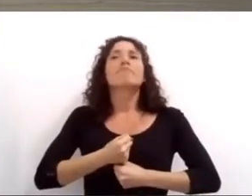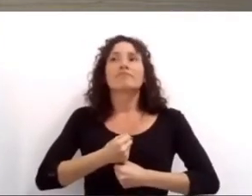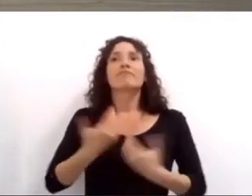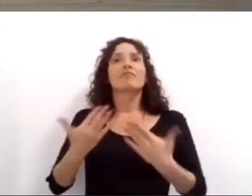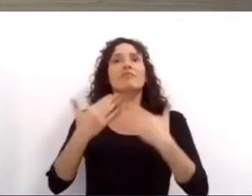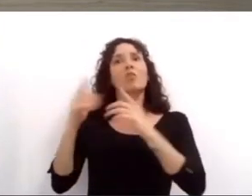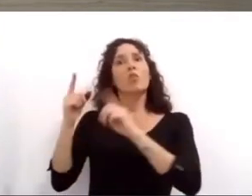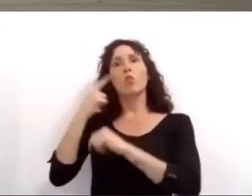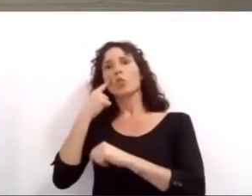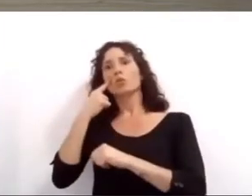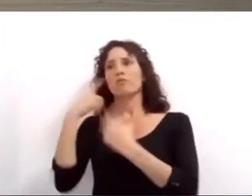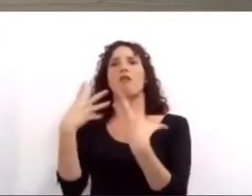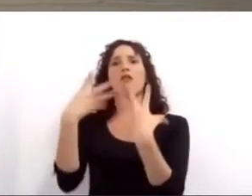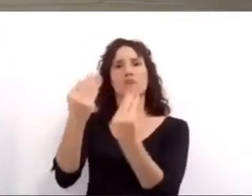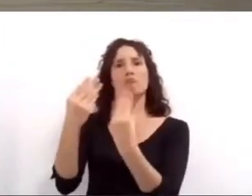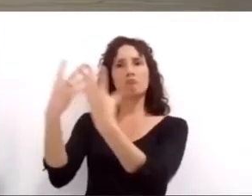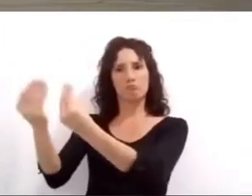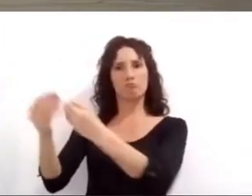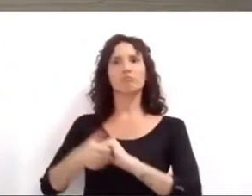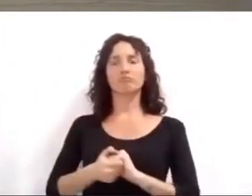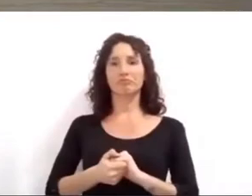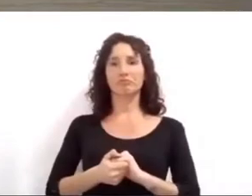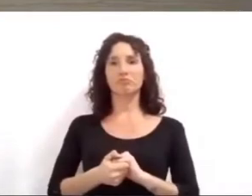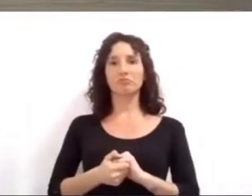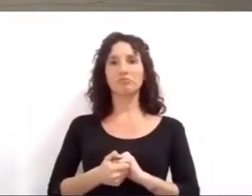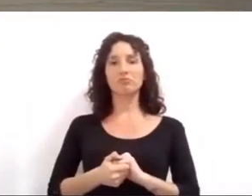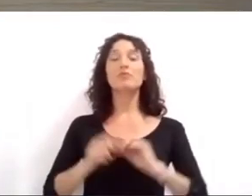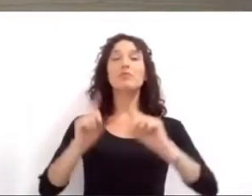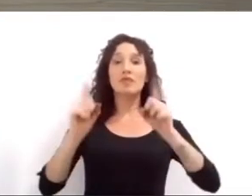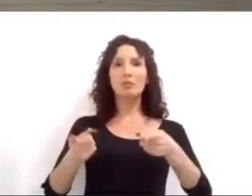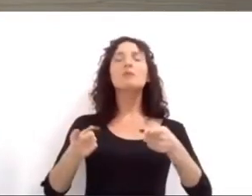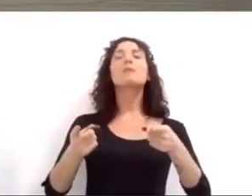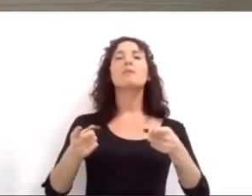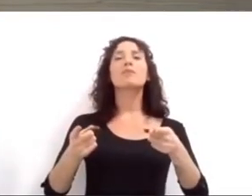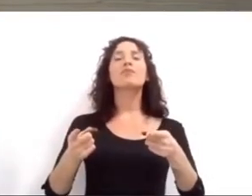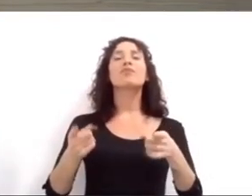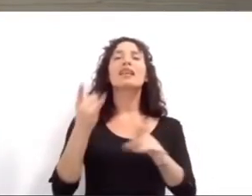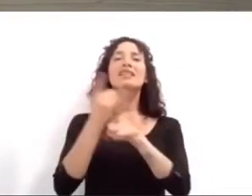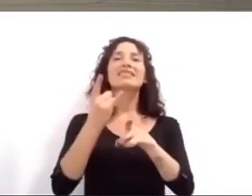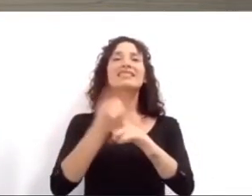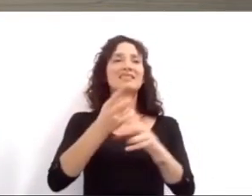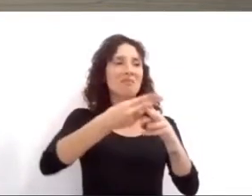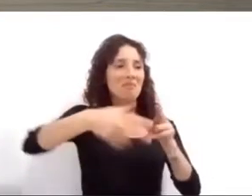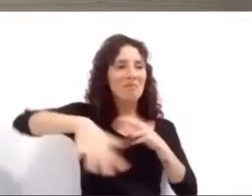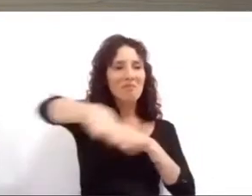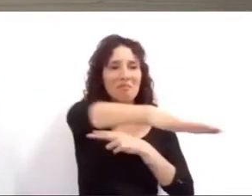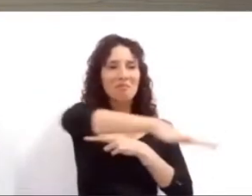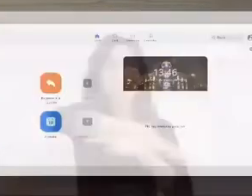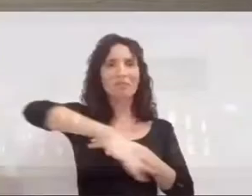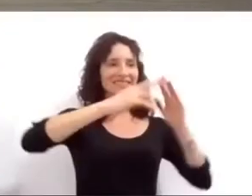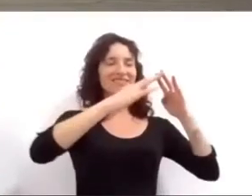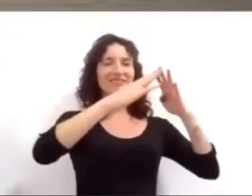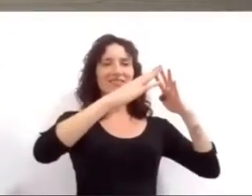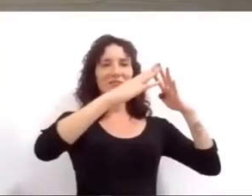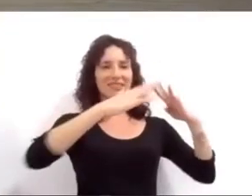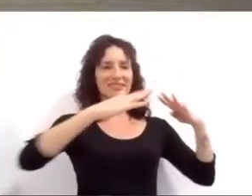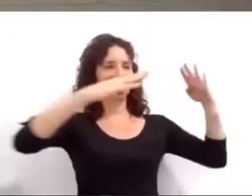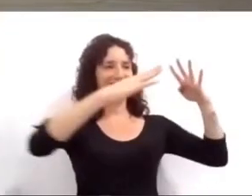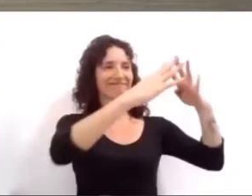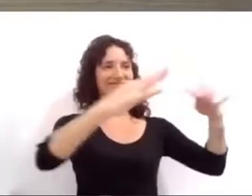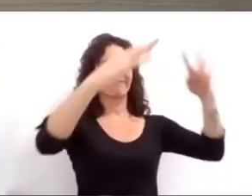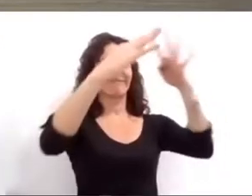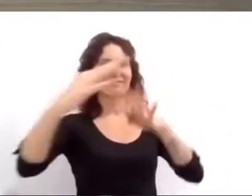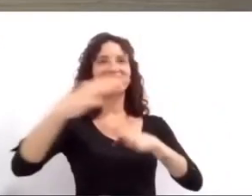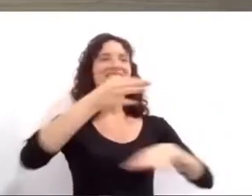fue mantener la tradición de la fiesta nacional de colectividades uno de los momentos más lindos del año en Rosario que la pandemia había puesto en